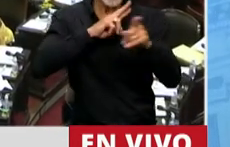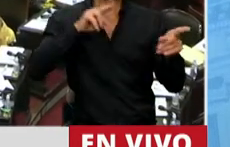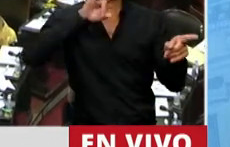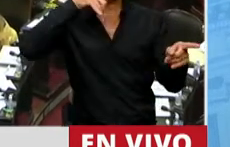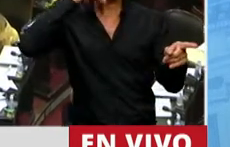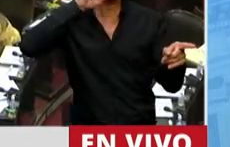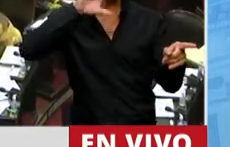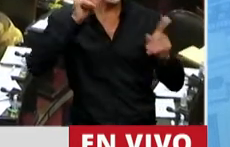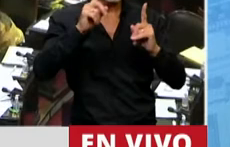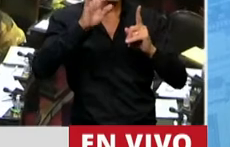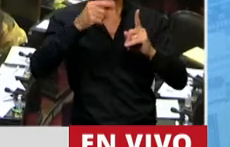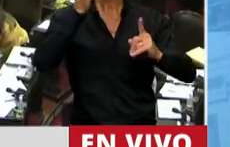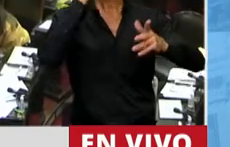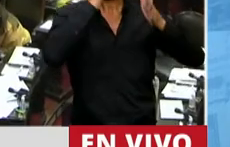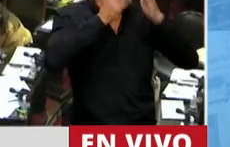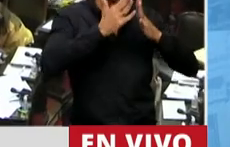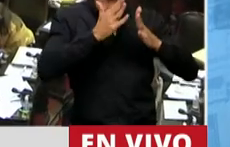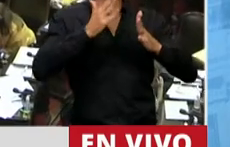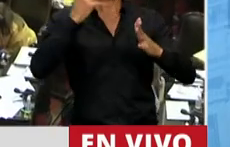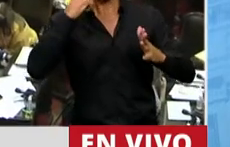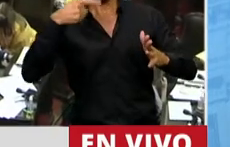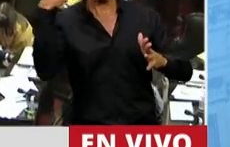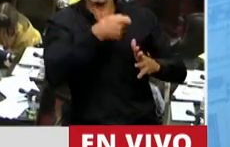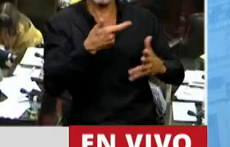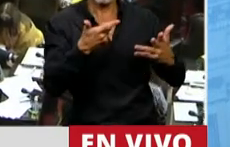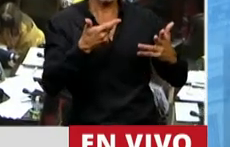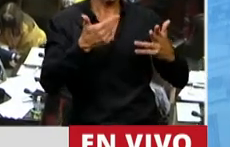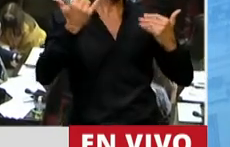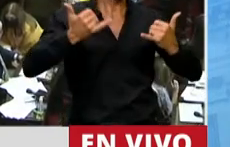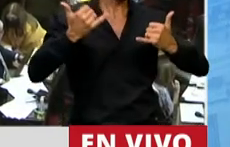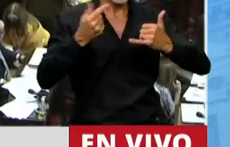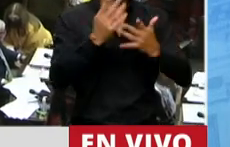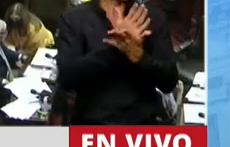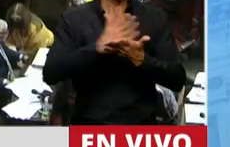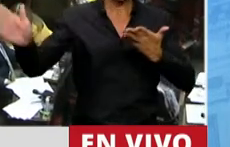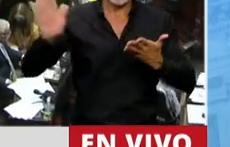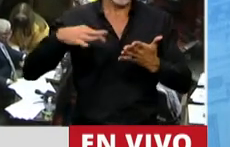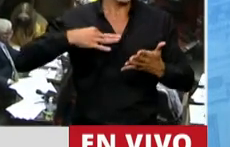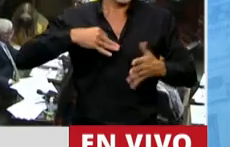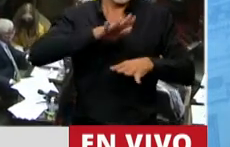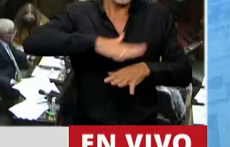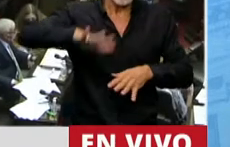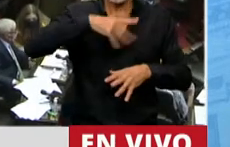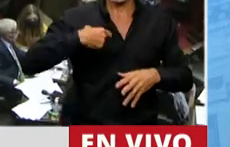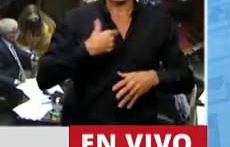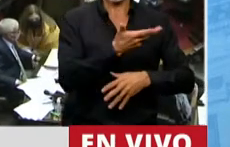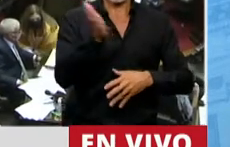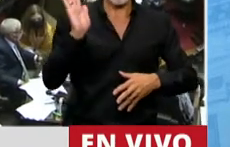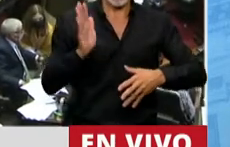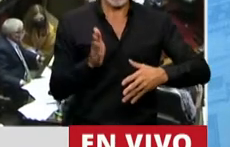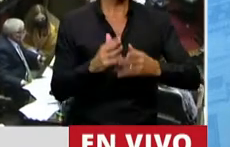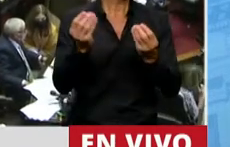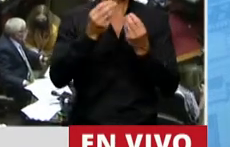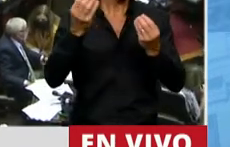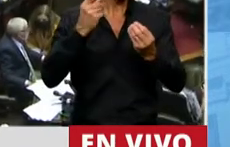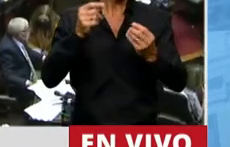padecen la violencia femicida y que definitivamente hay que desterrar de nuestra vida social. Porque